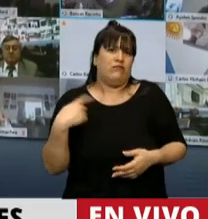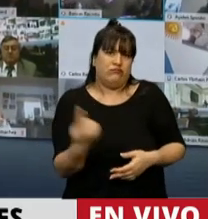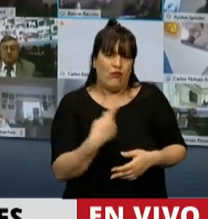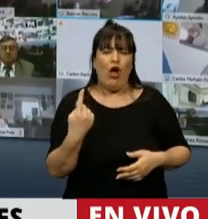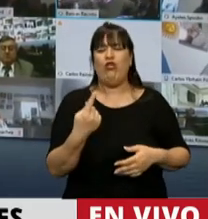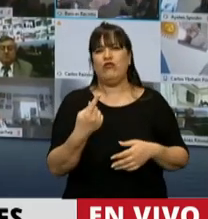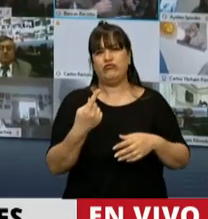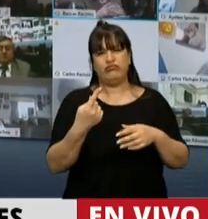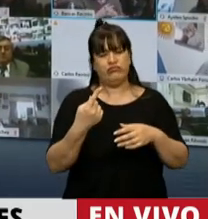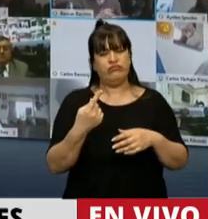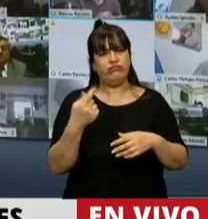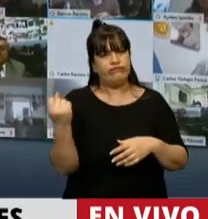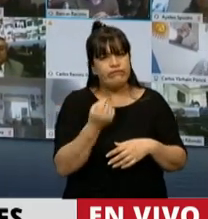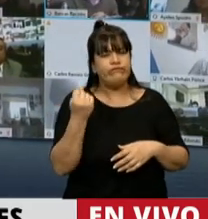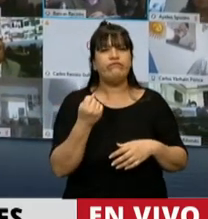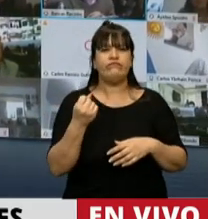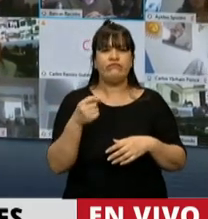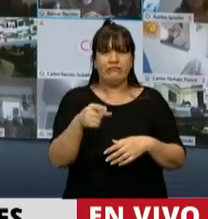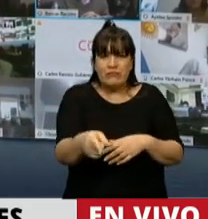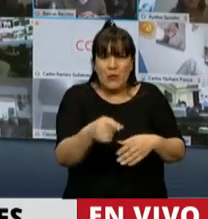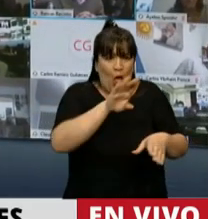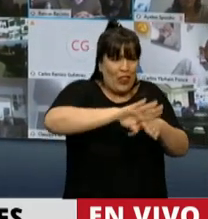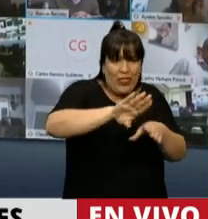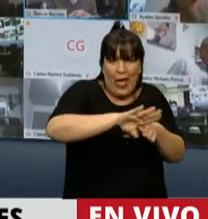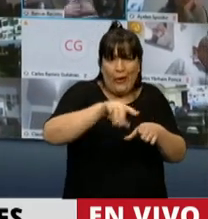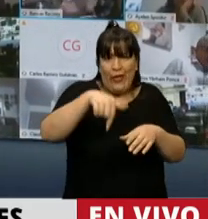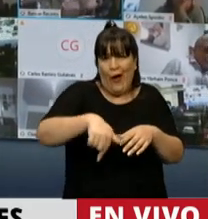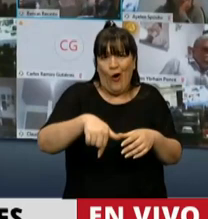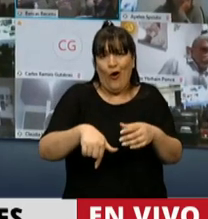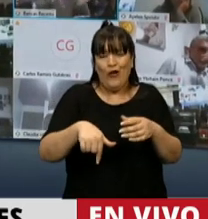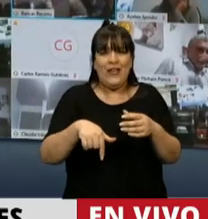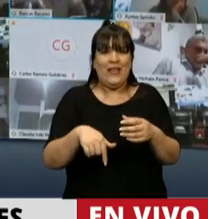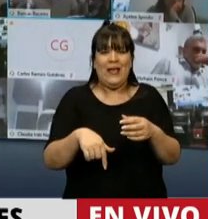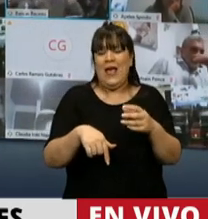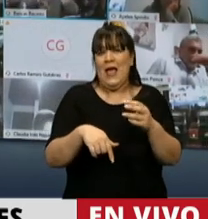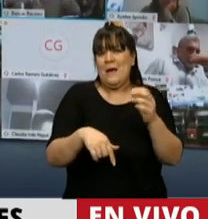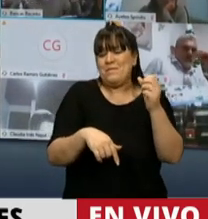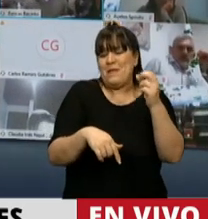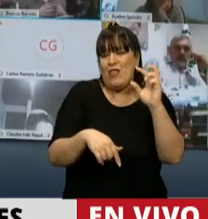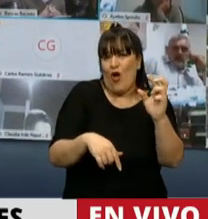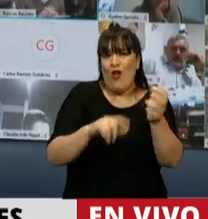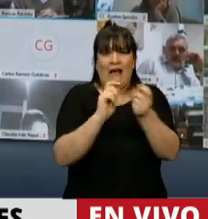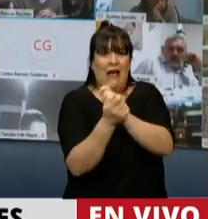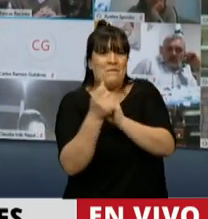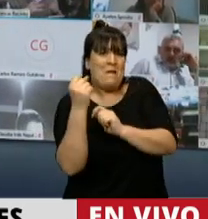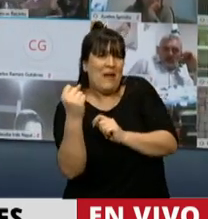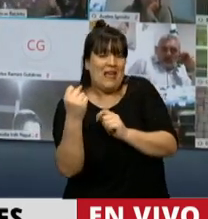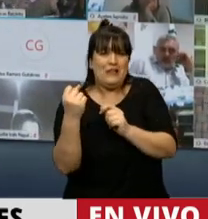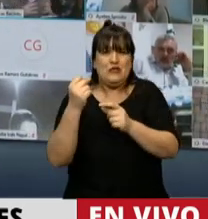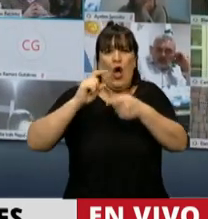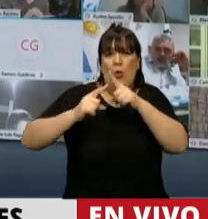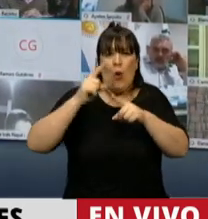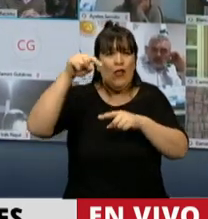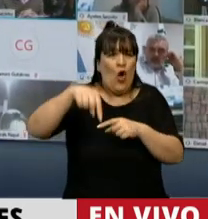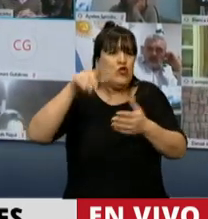significó el canje de la deuda que hoy se ha informado de este acuerdo con los acreedores extranjeros